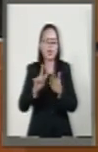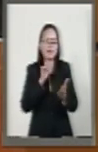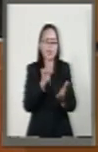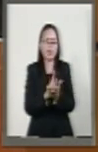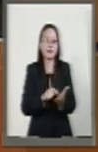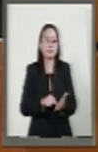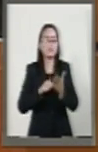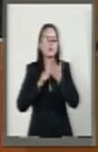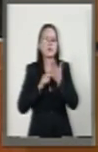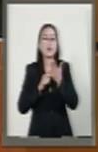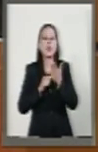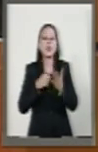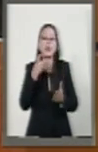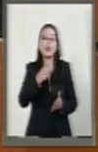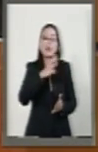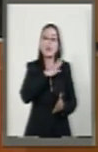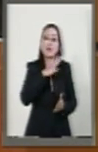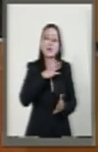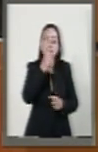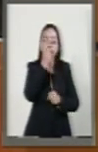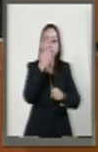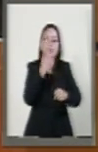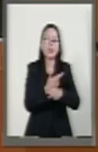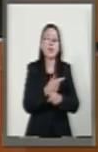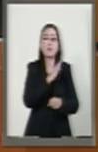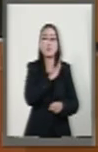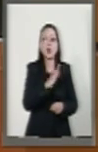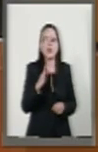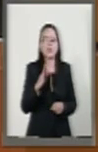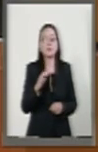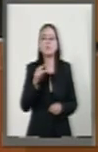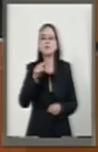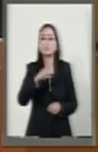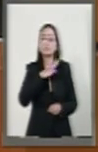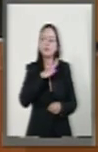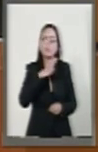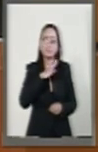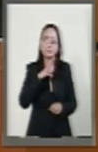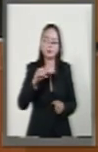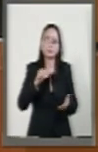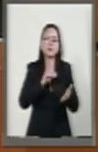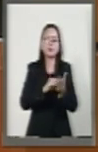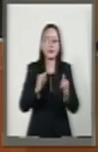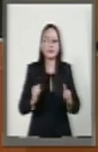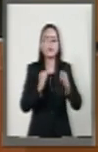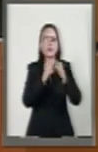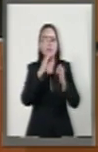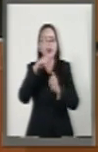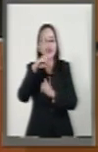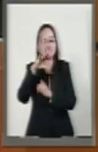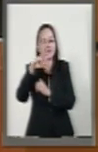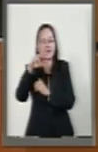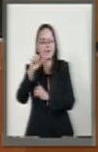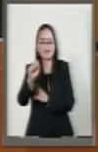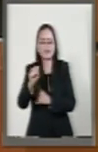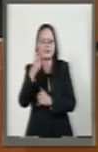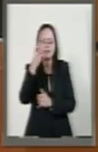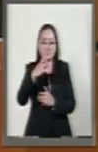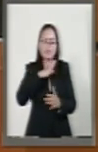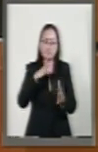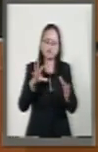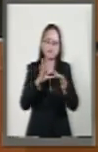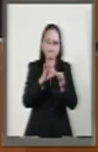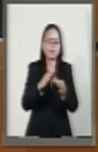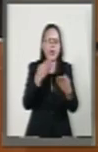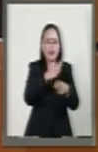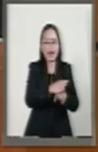se establece que la Secretaría podría solicitar a las instituciones financieras por conducto de la Comisión Nacional Bancaria y de Valores